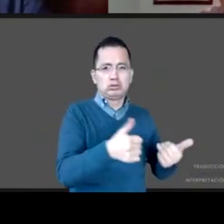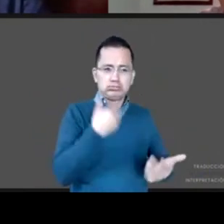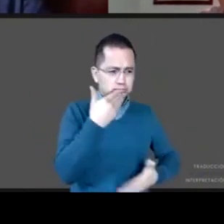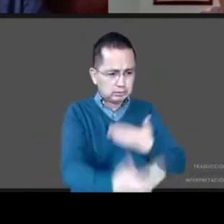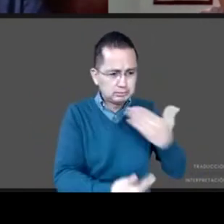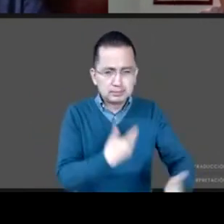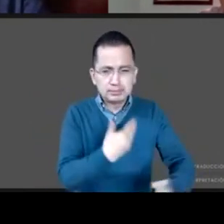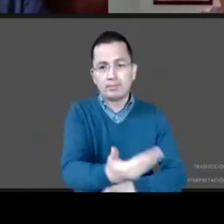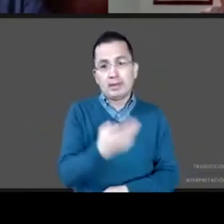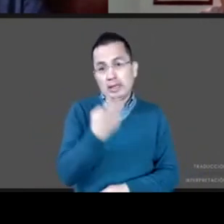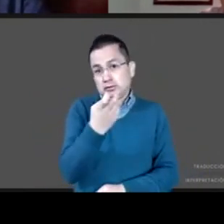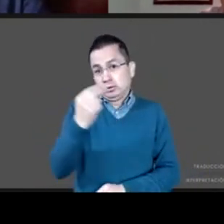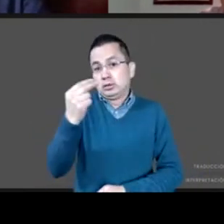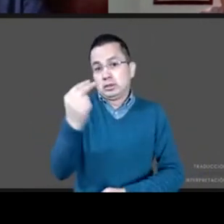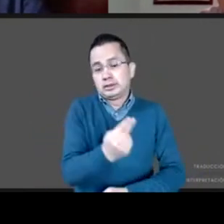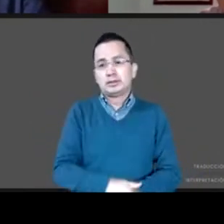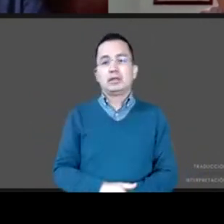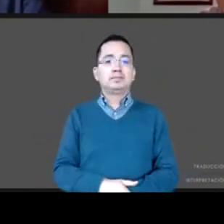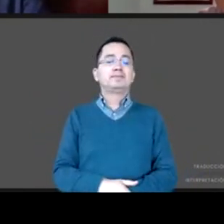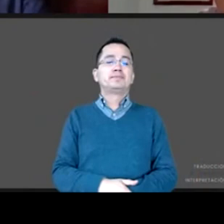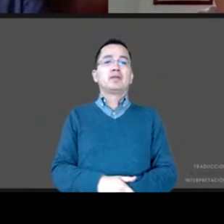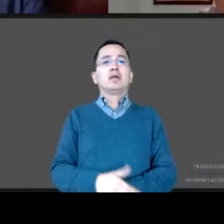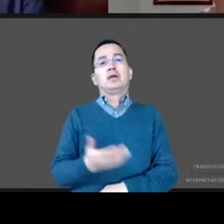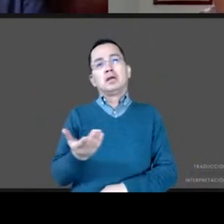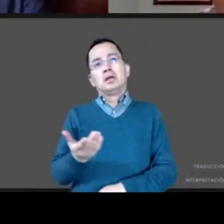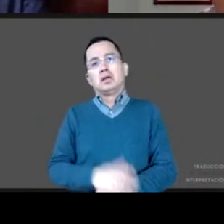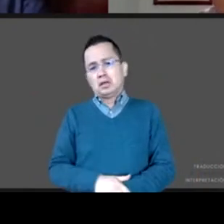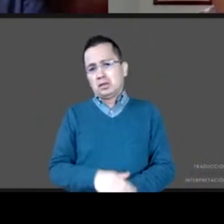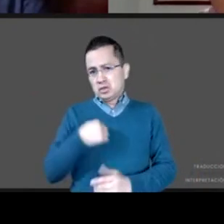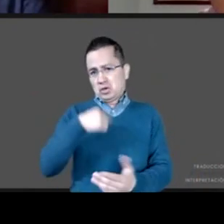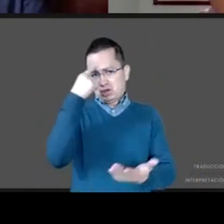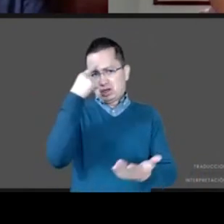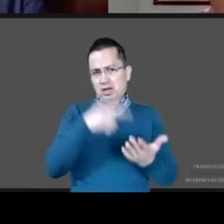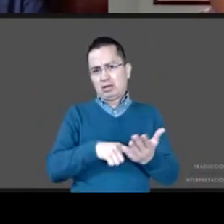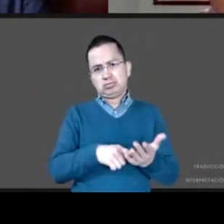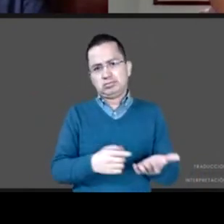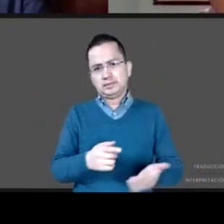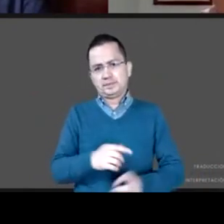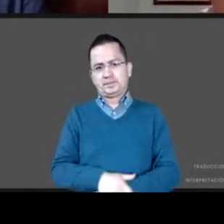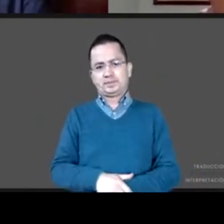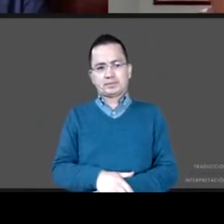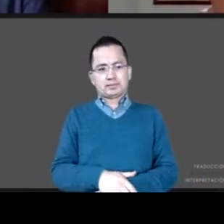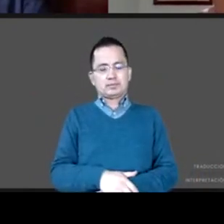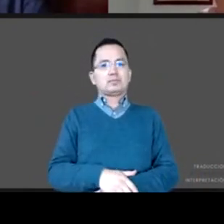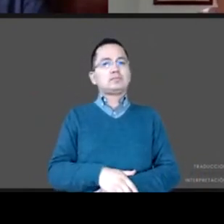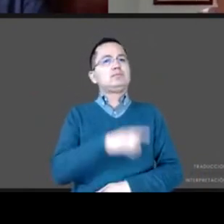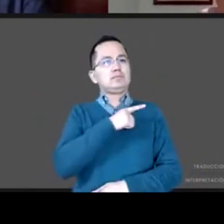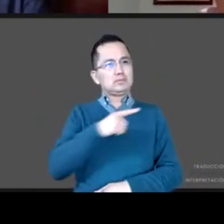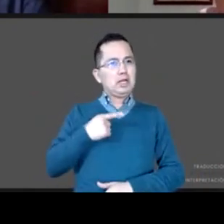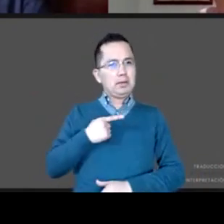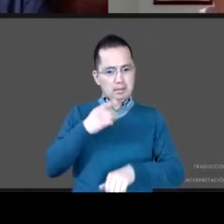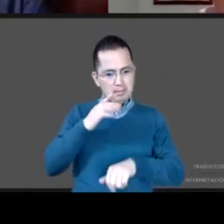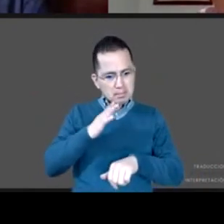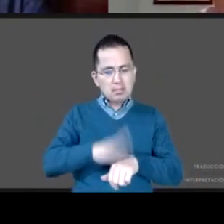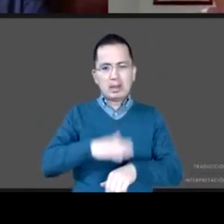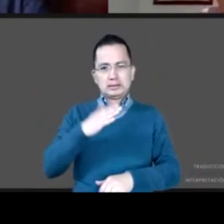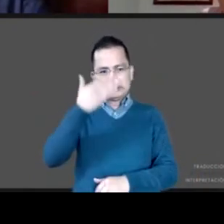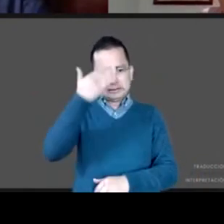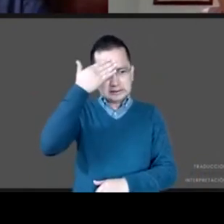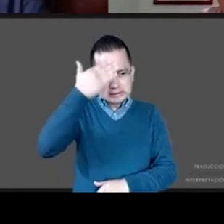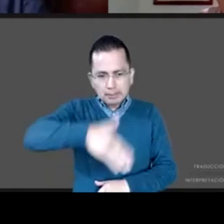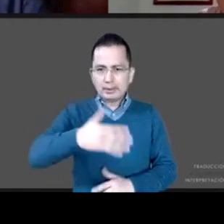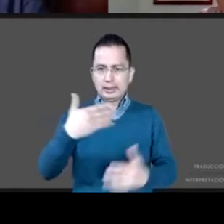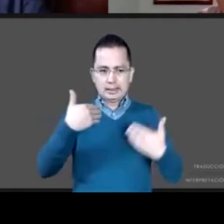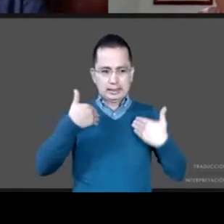requiere. Entonces, definitivamente creo que hay que comprender con mayor profundidad y lo digo con mucho respeto